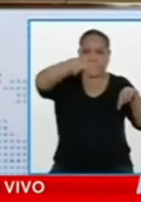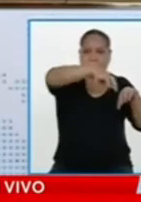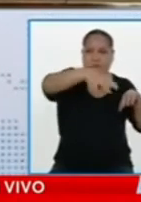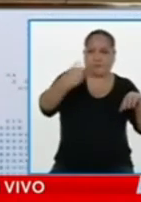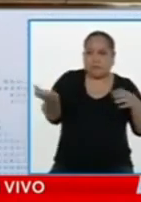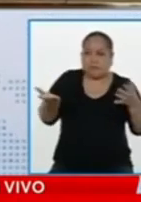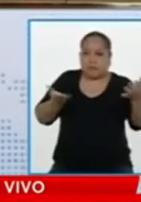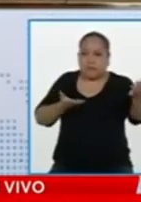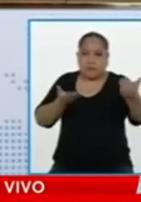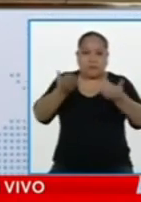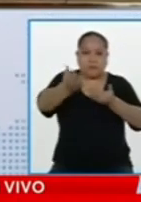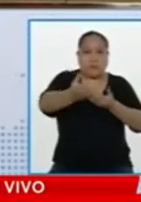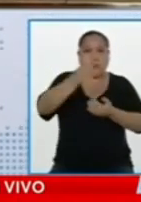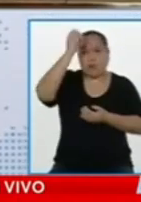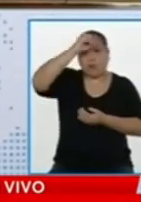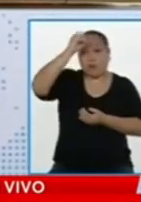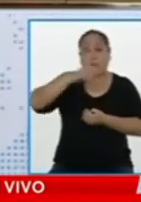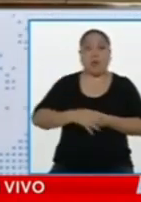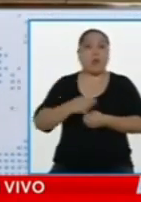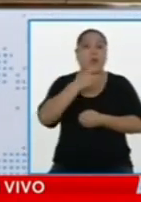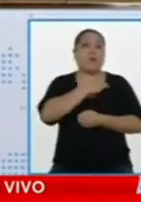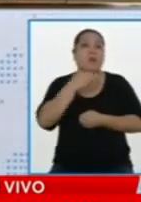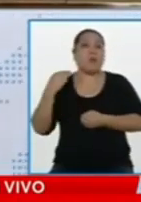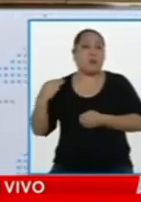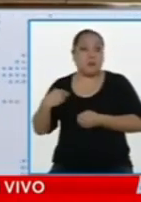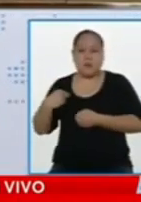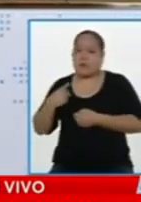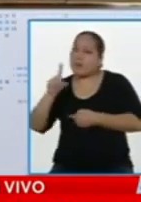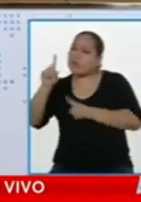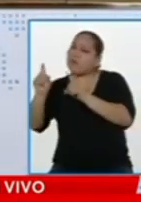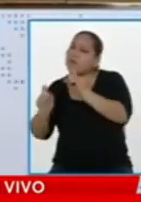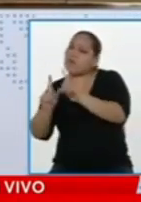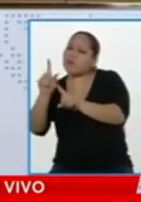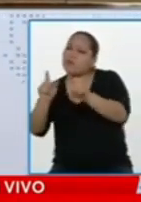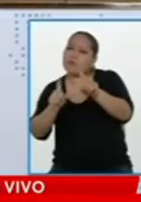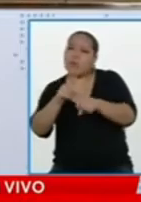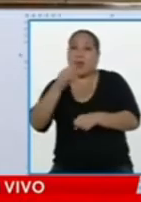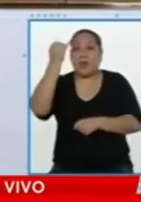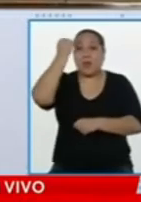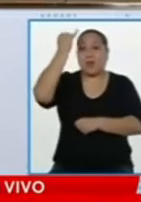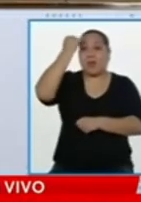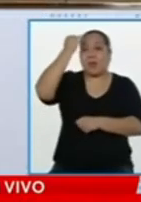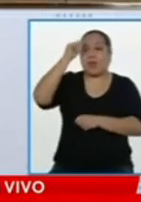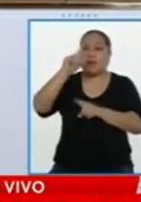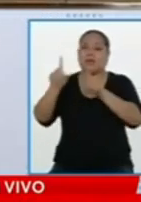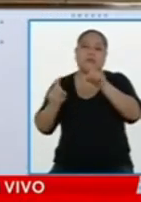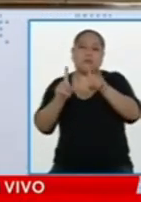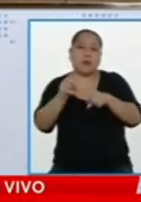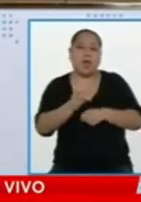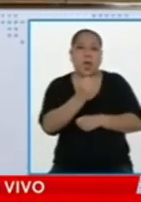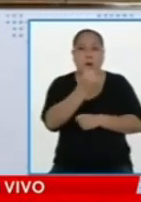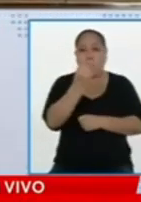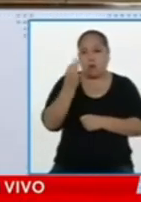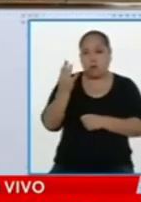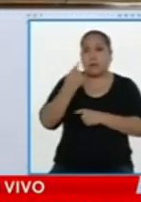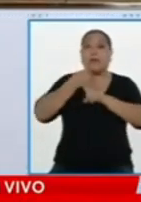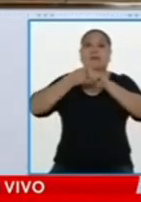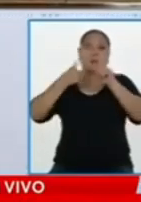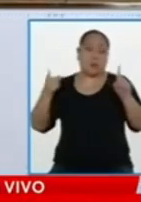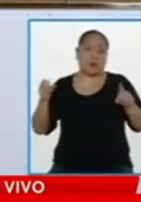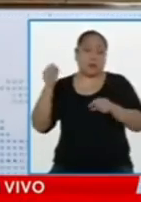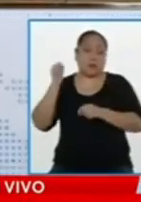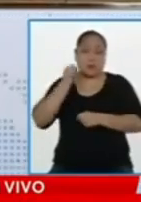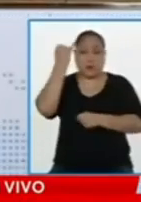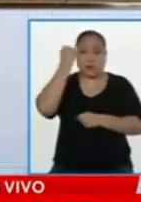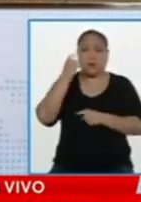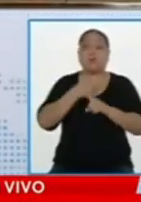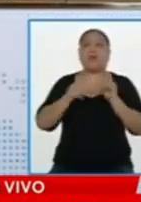familias comenzaron a caminar a provincias para regresar, donde sus familias les podían dar apoyo y cobijo a provincias.